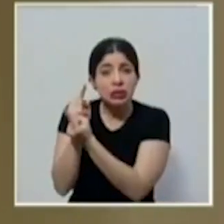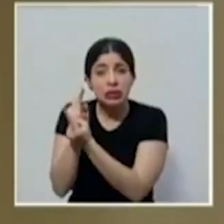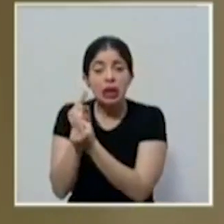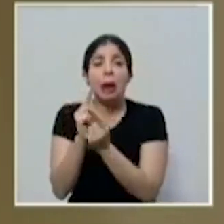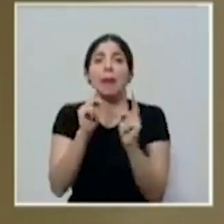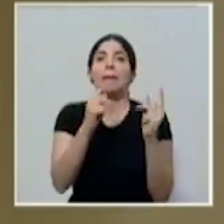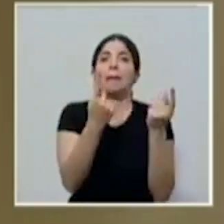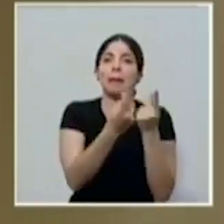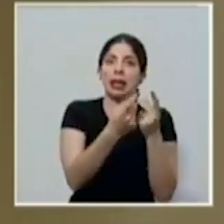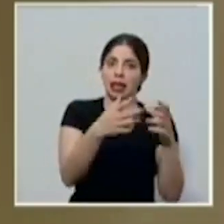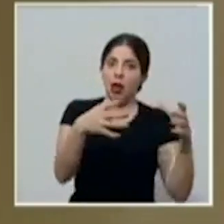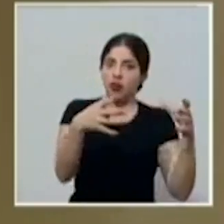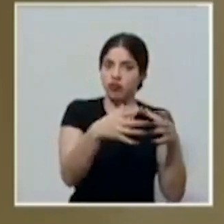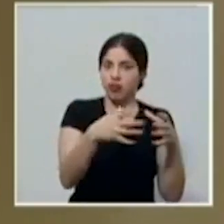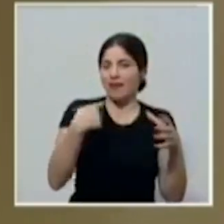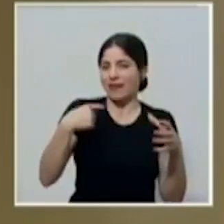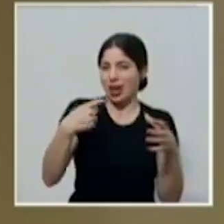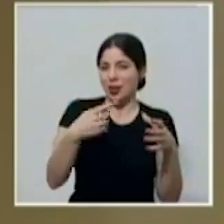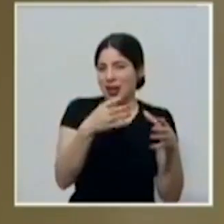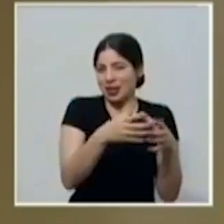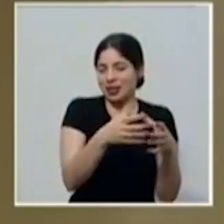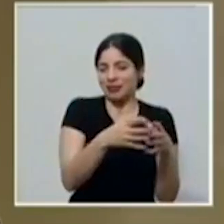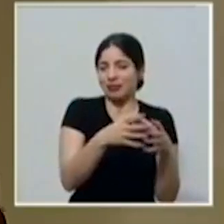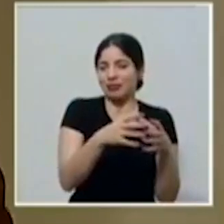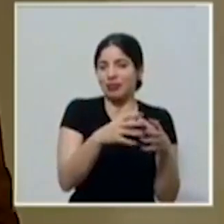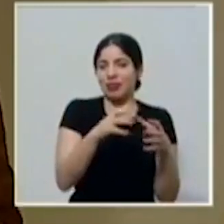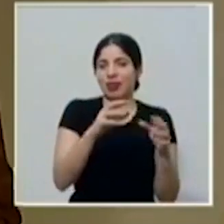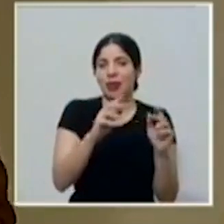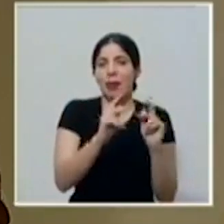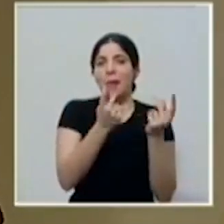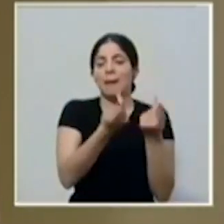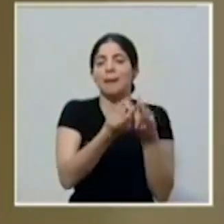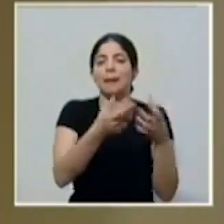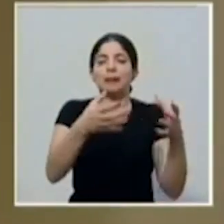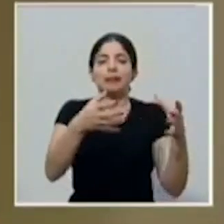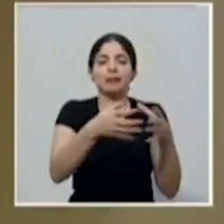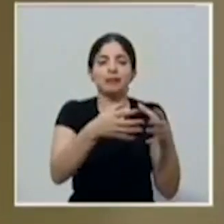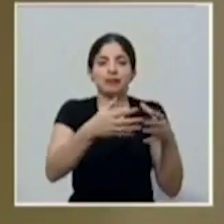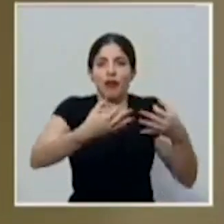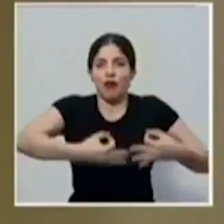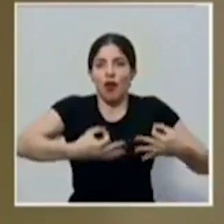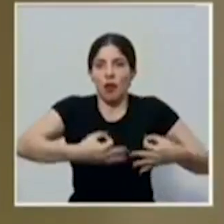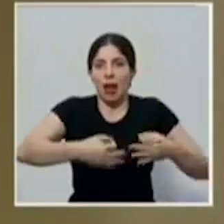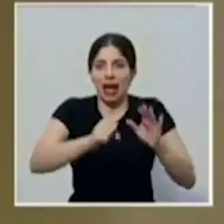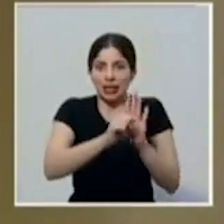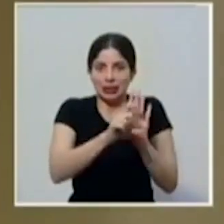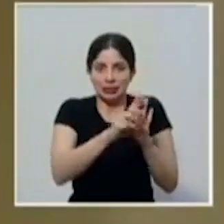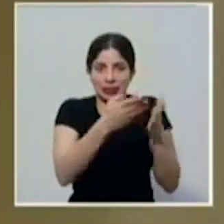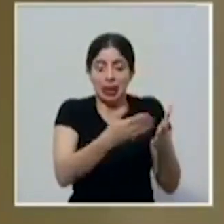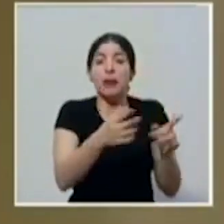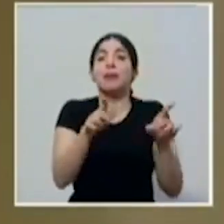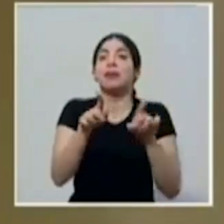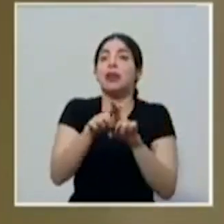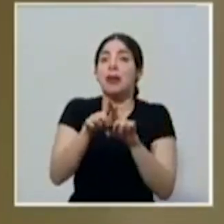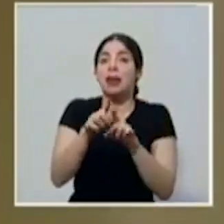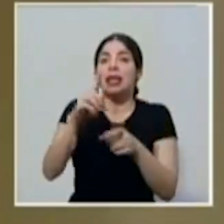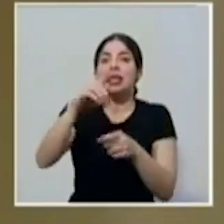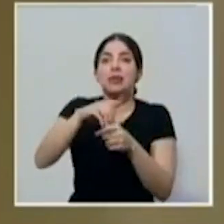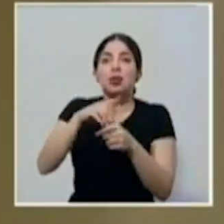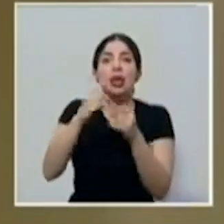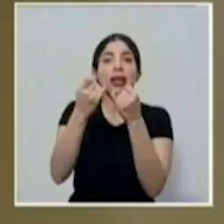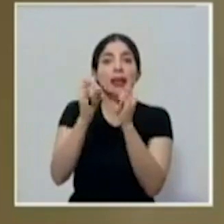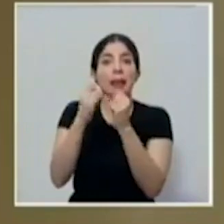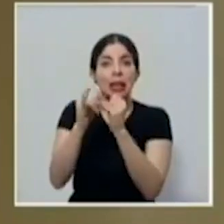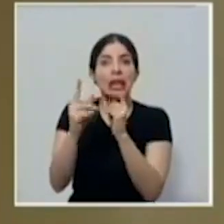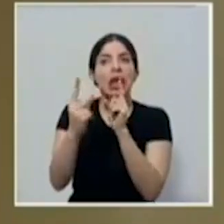fracciones regulares, las fracciones formales de la Asamblea Legislativa, como con los diversos diputados